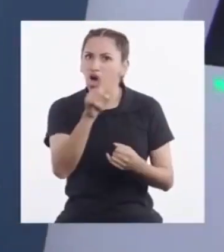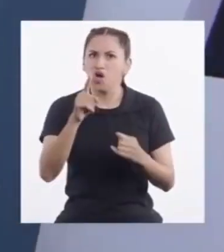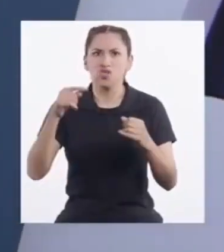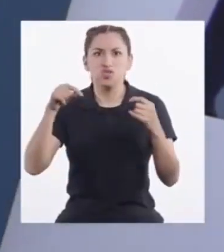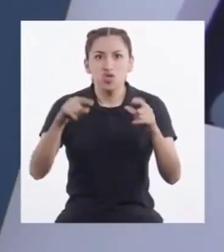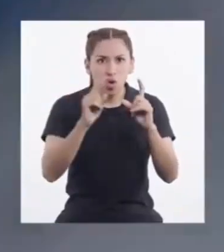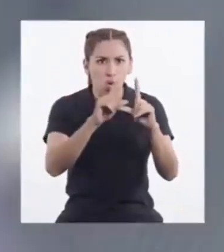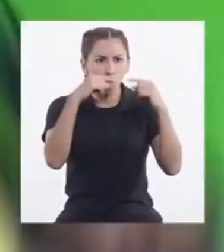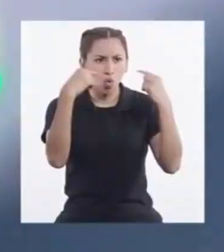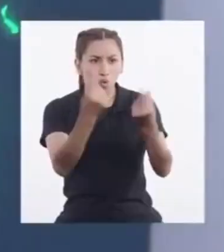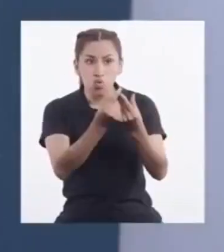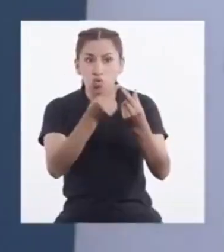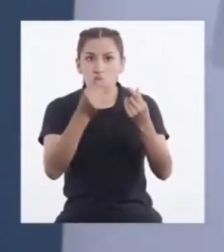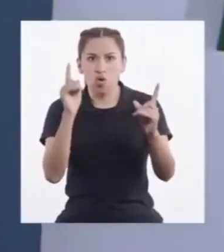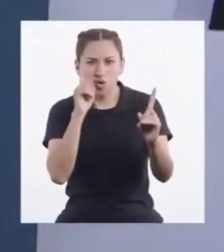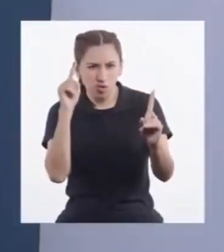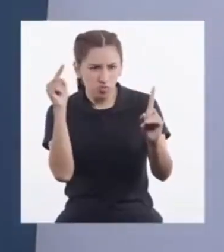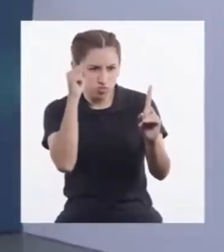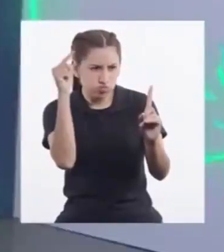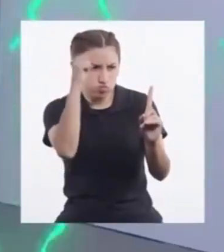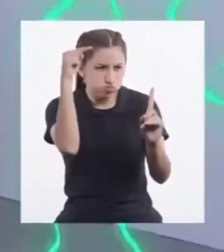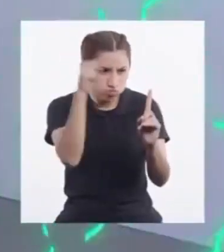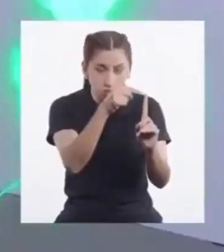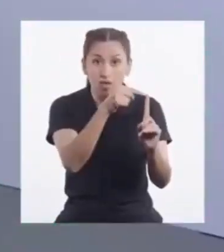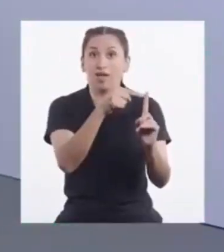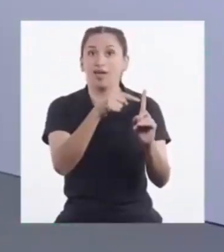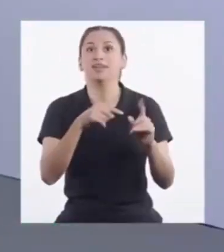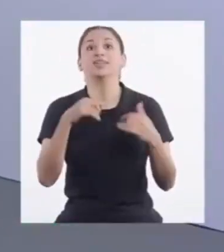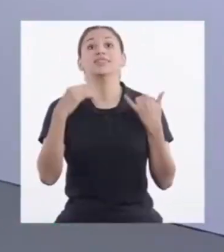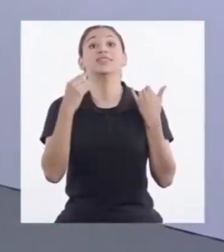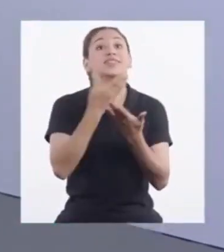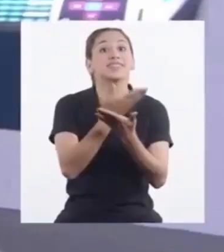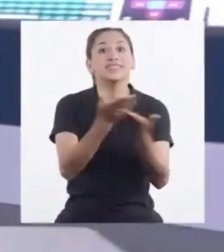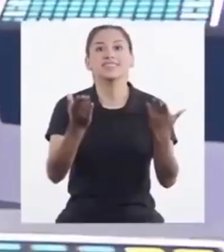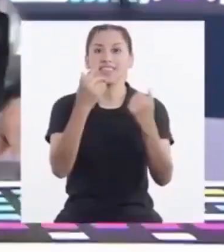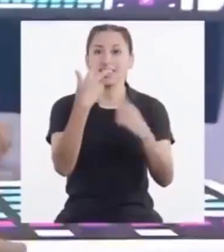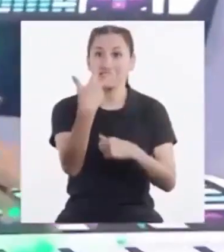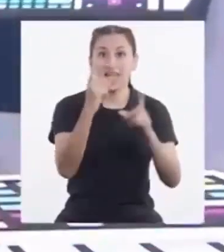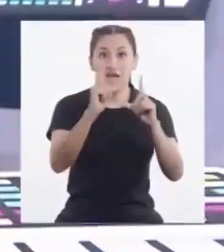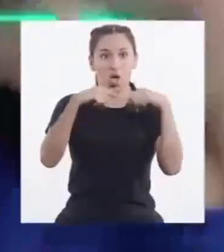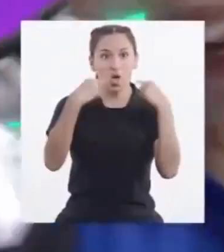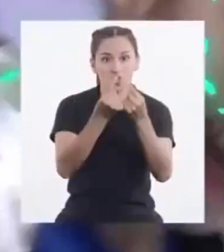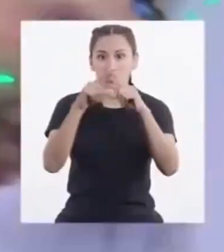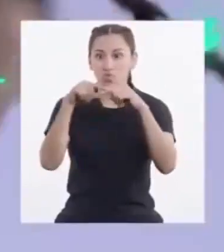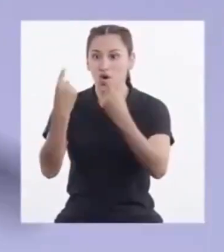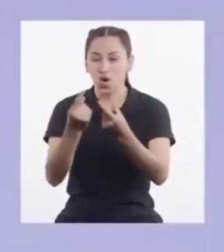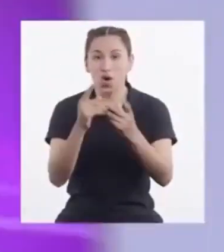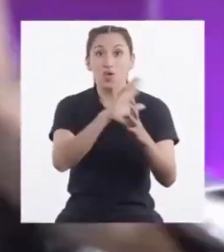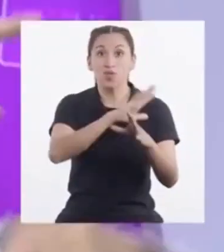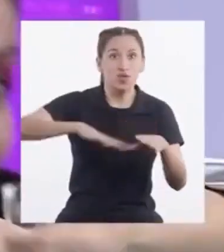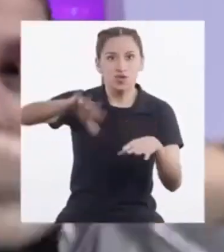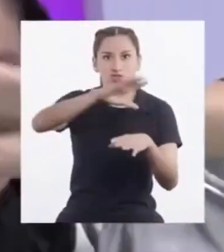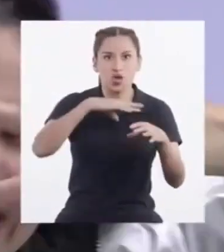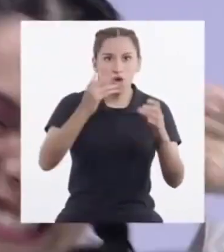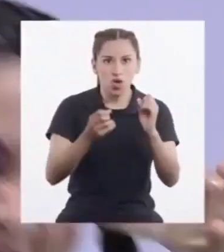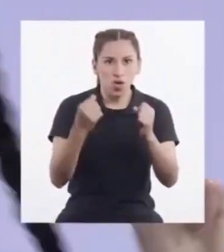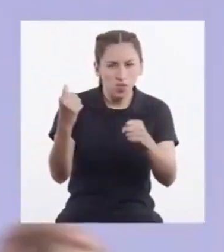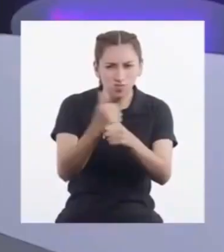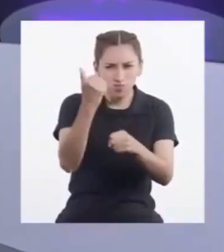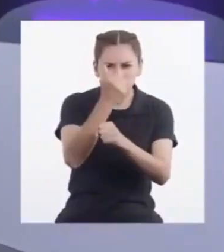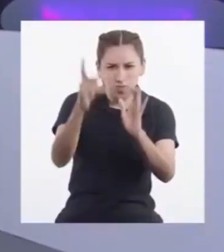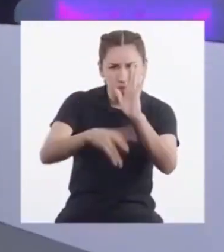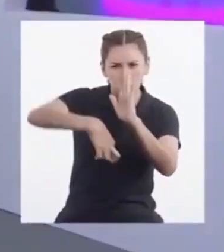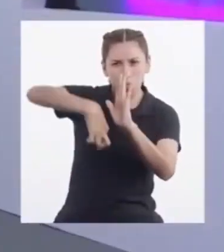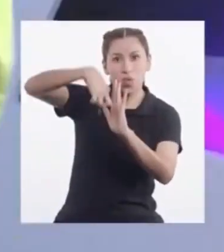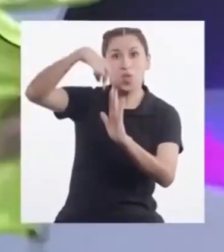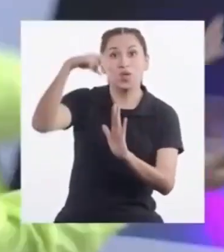desafío Del saber Es la misión Techi y Macabot Tres equipos De nuestra red ¡Vamos! ¡Juntos